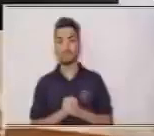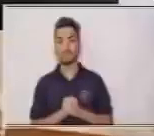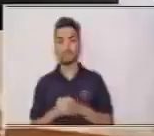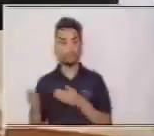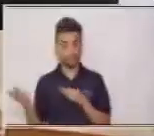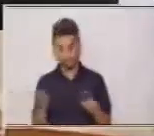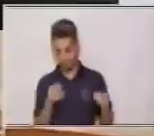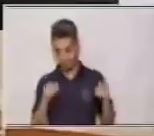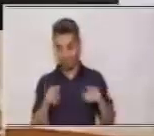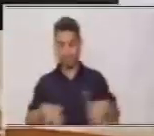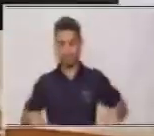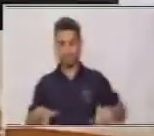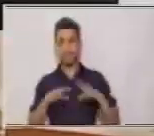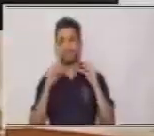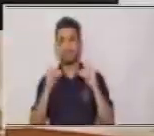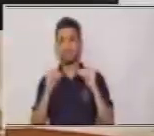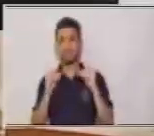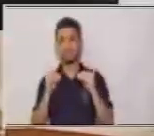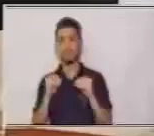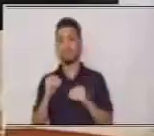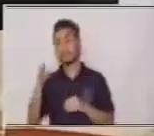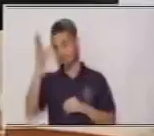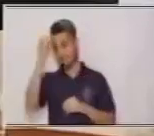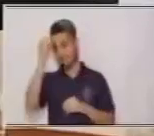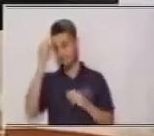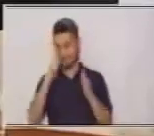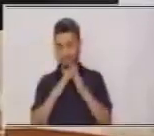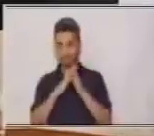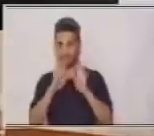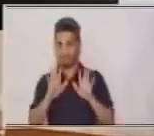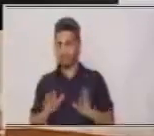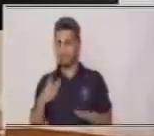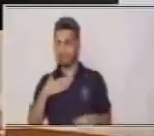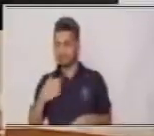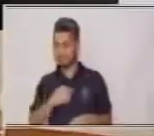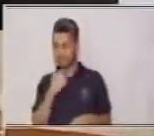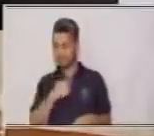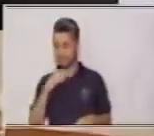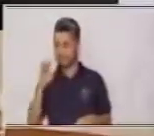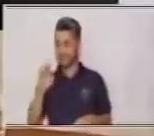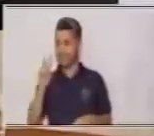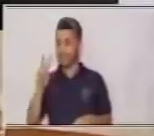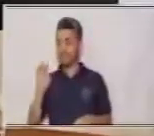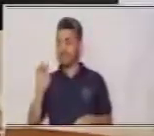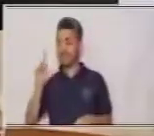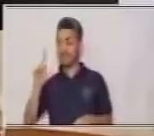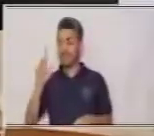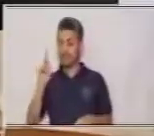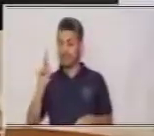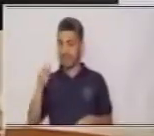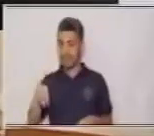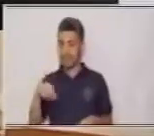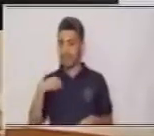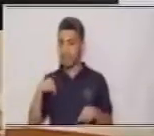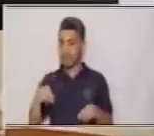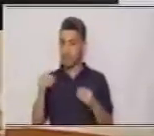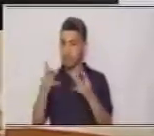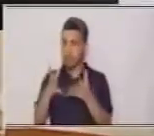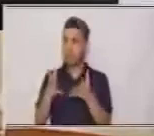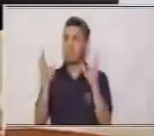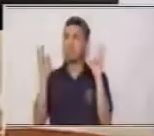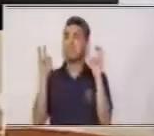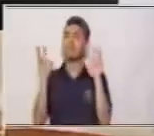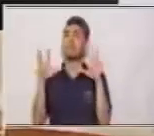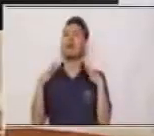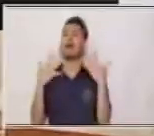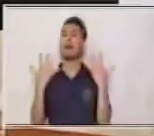Bienvenidos a este estacio educativo Aprenda en Casa. Soy Evelyn Arminda Riola Ramírez y en esta oportunidad desarrollaré